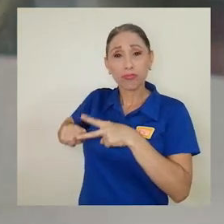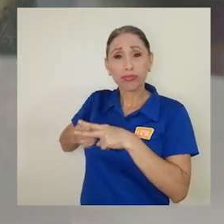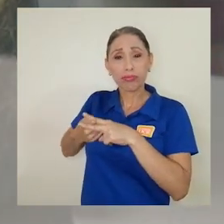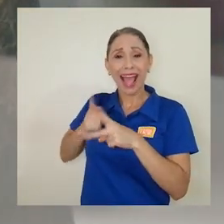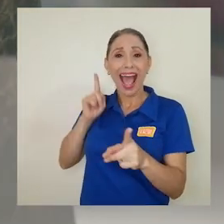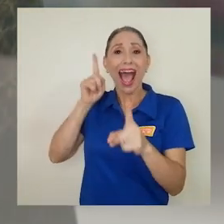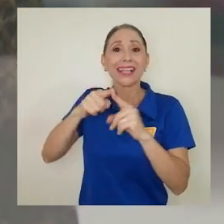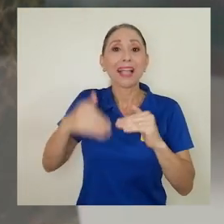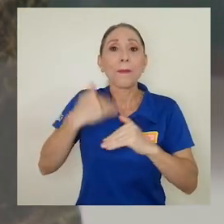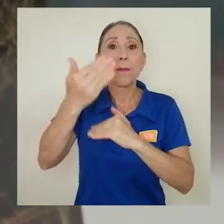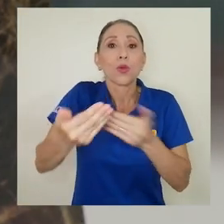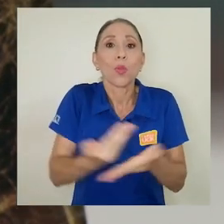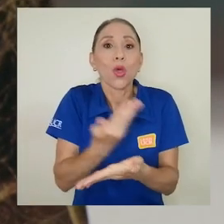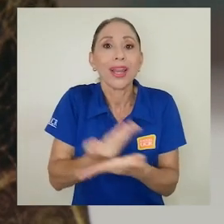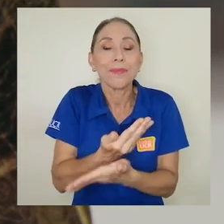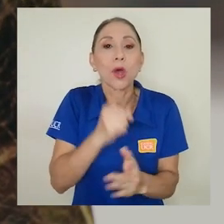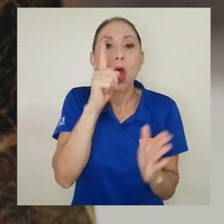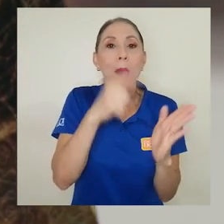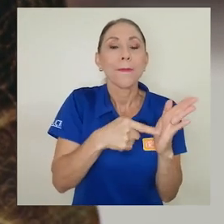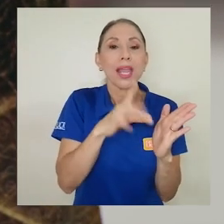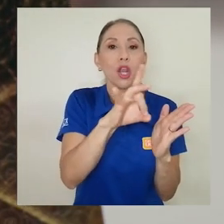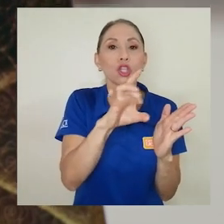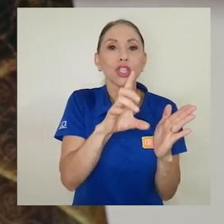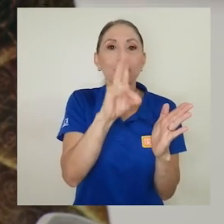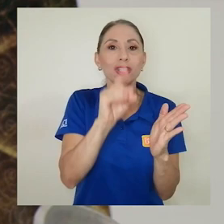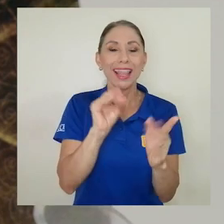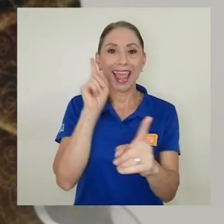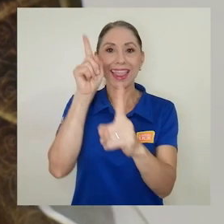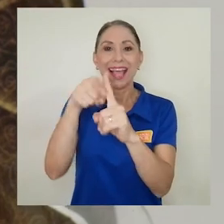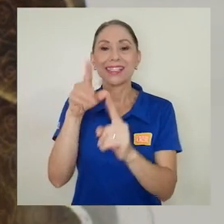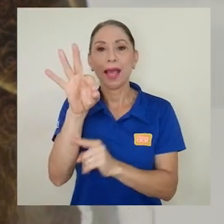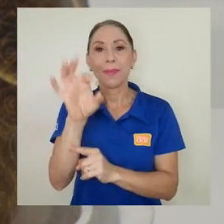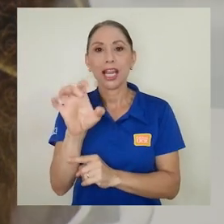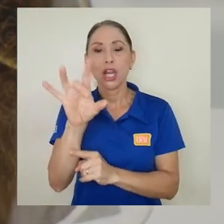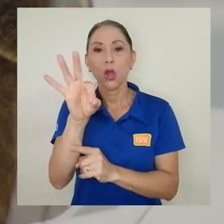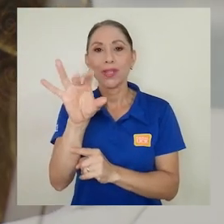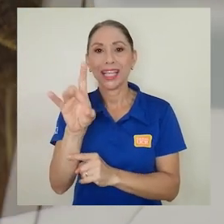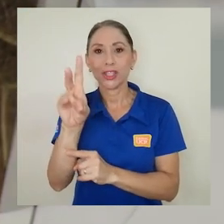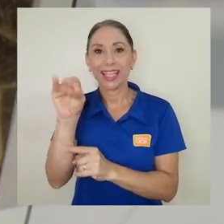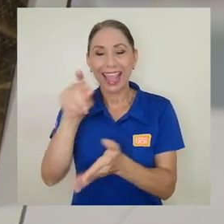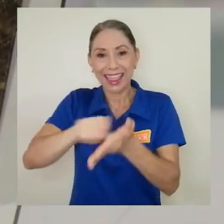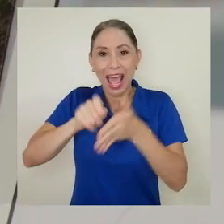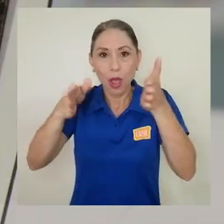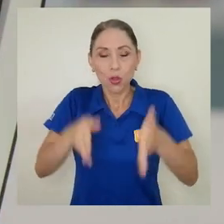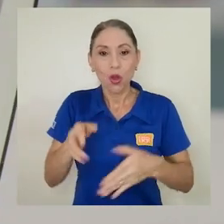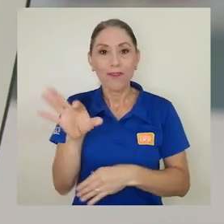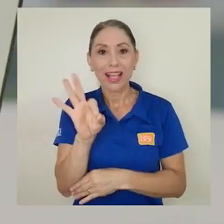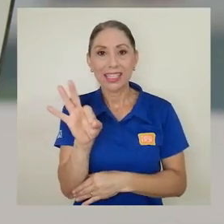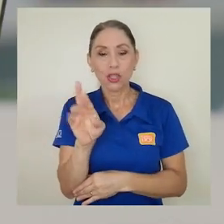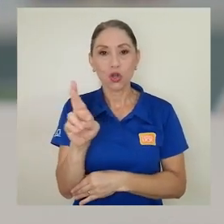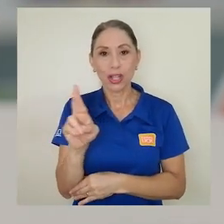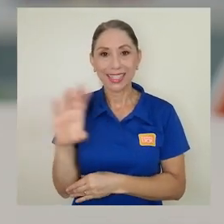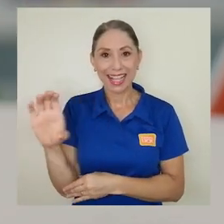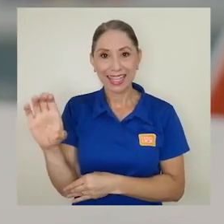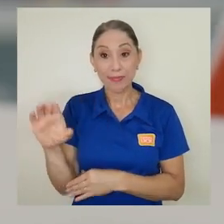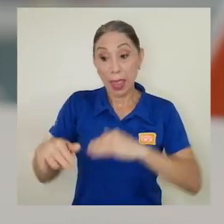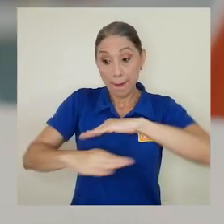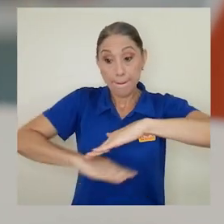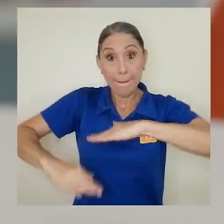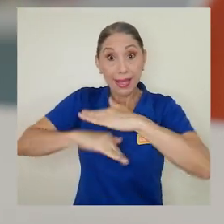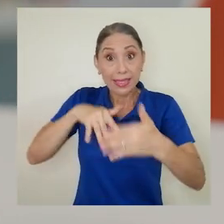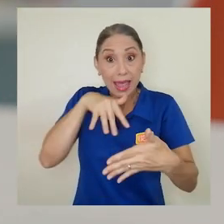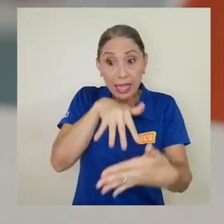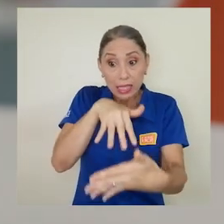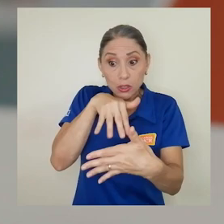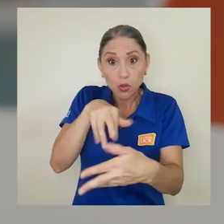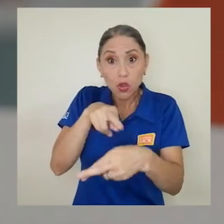postmodernismo, 1870 a 1970, del autor Francisco Rodríguez Cascante. Fundamentada